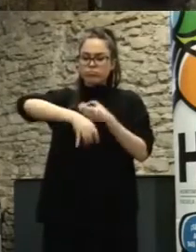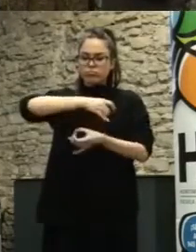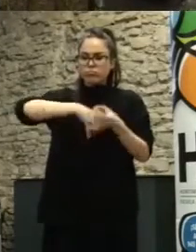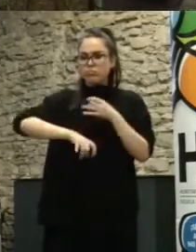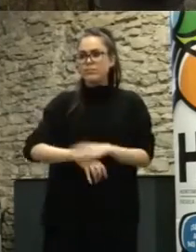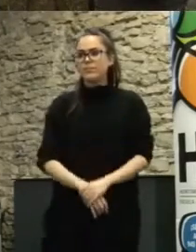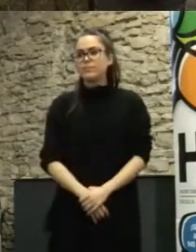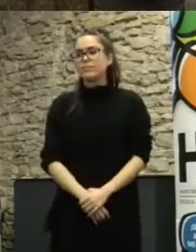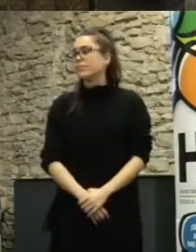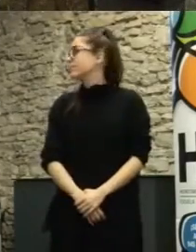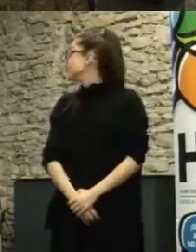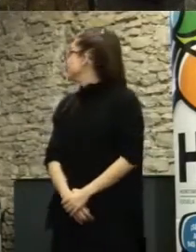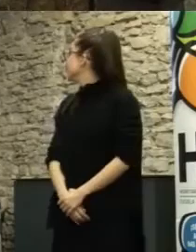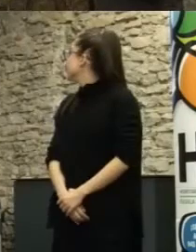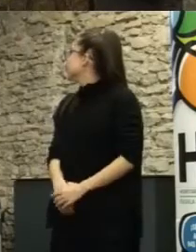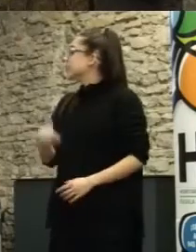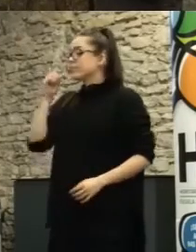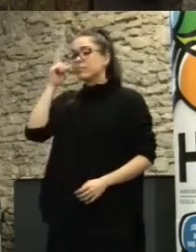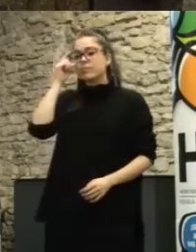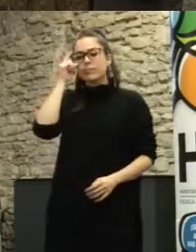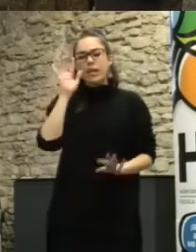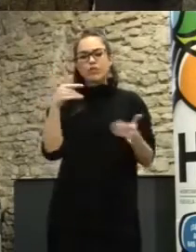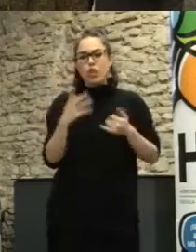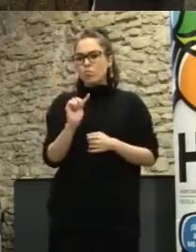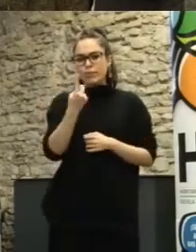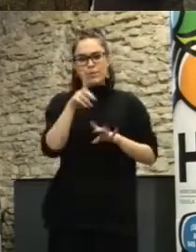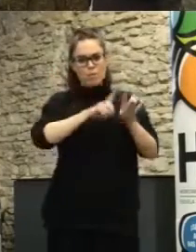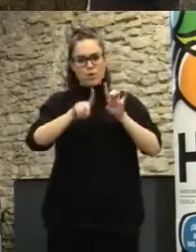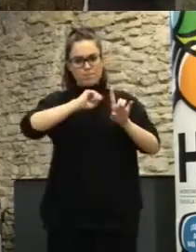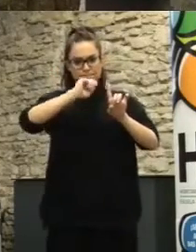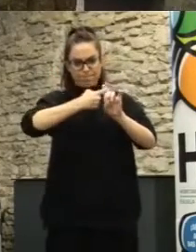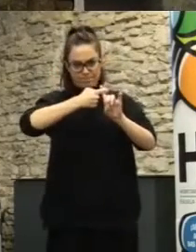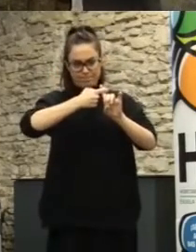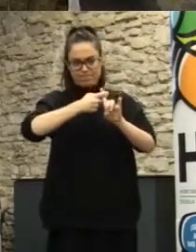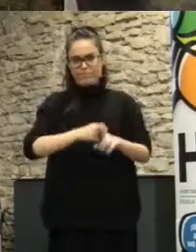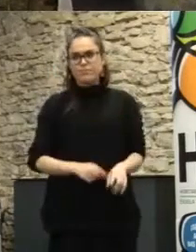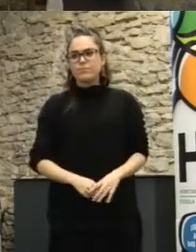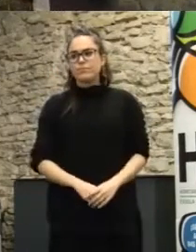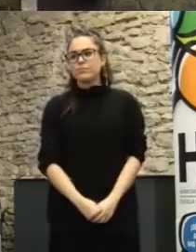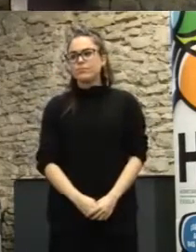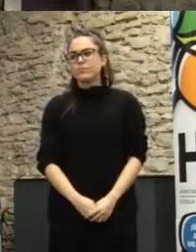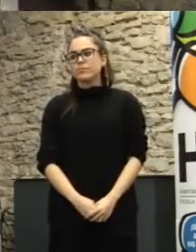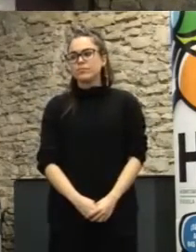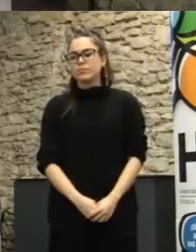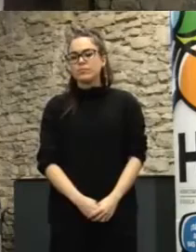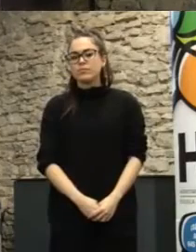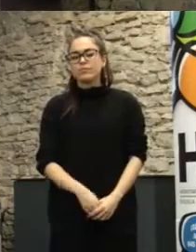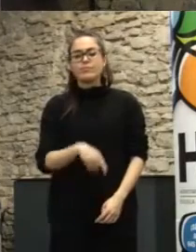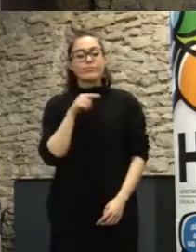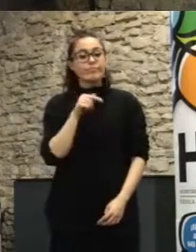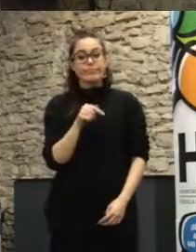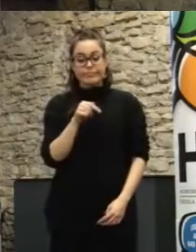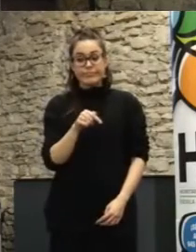bueno pues nos toca identificar los desafíos aquí una vez más funciona